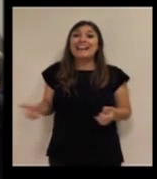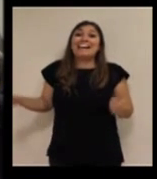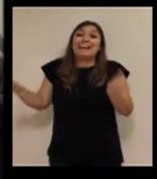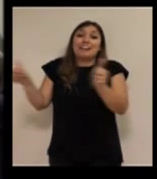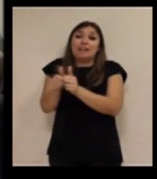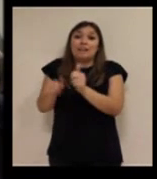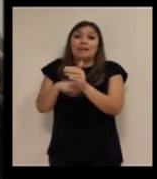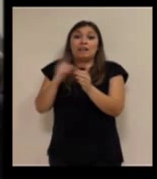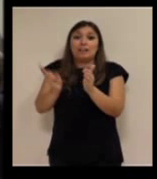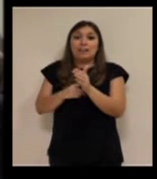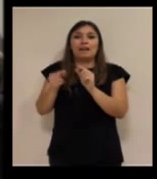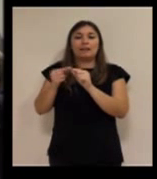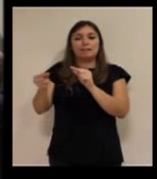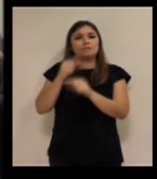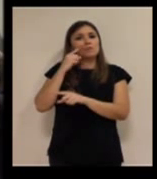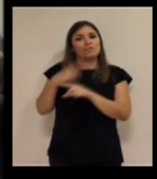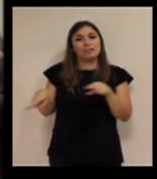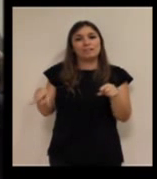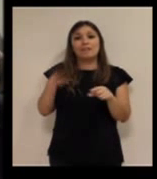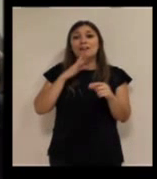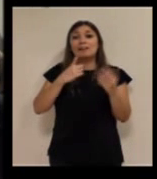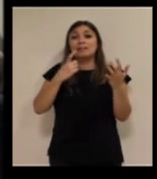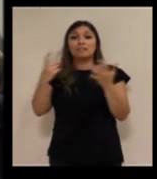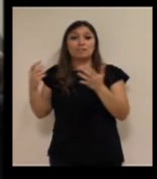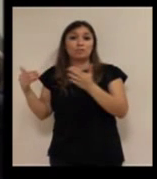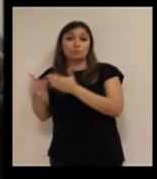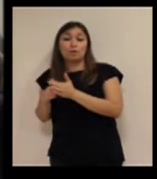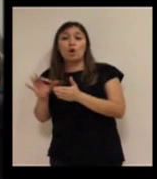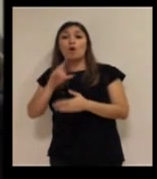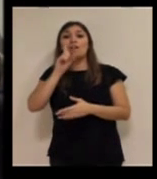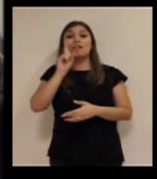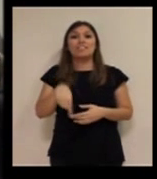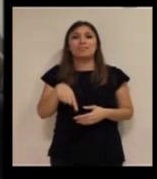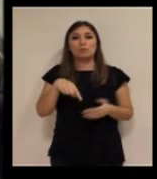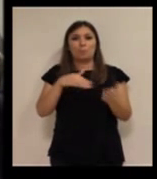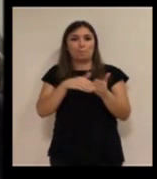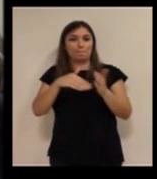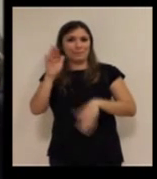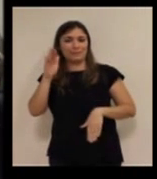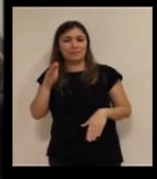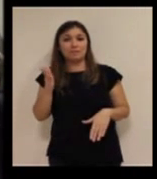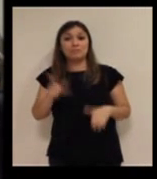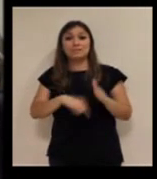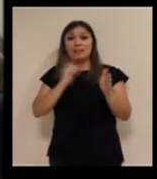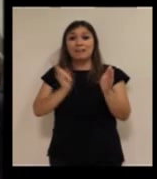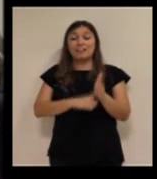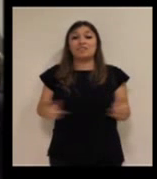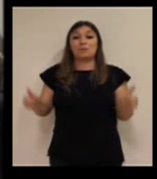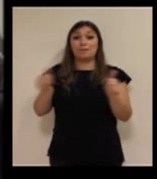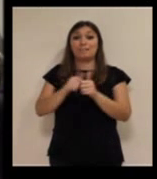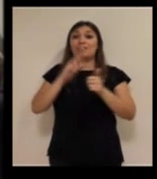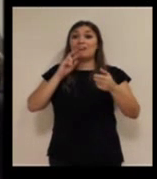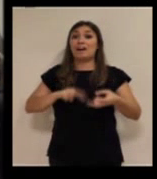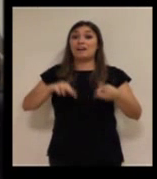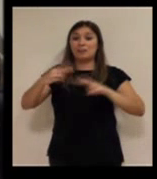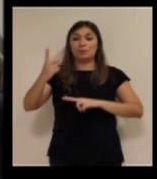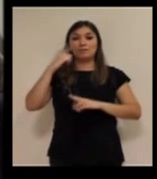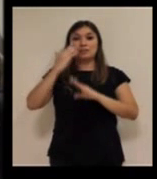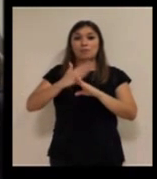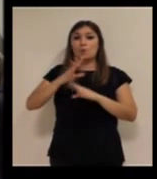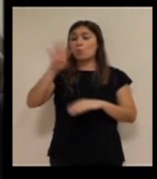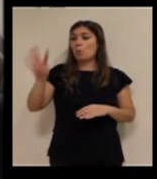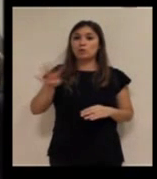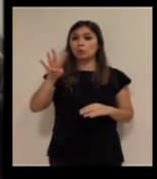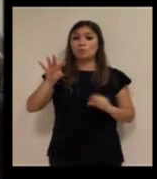ley de dependencia teleasistidas. De esos 600.000 a los 100 y pico mil. Si la ley de dependencia hubiese empezado a aplicarse al revés, en vez de por el grado